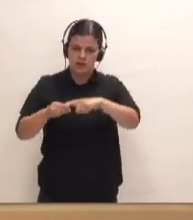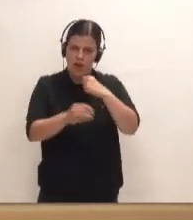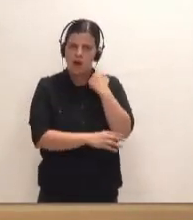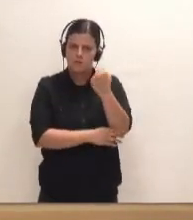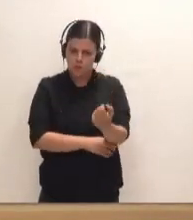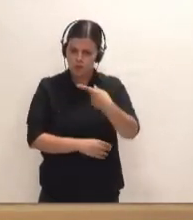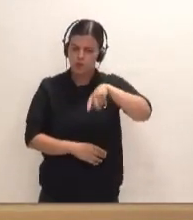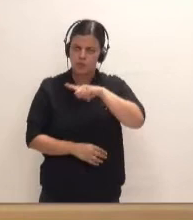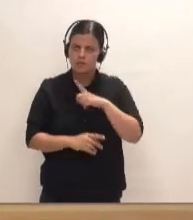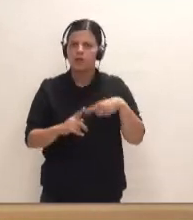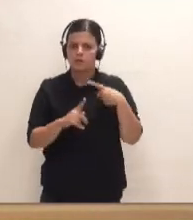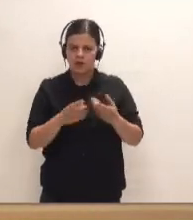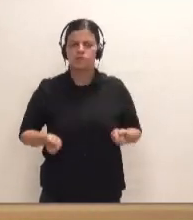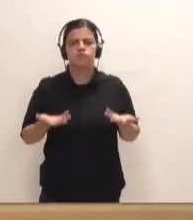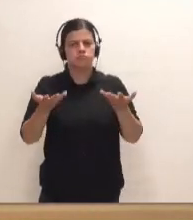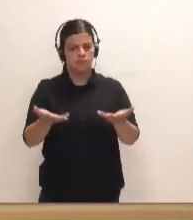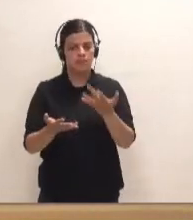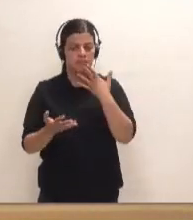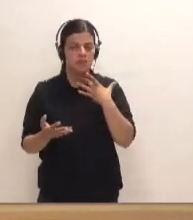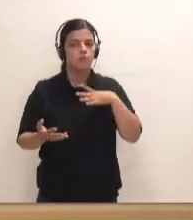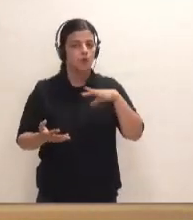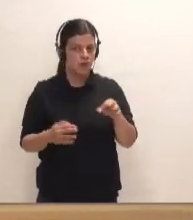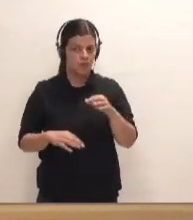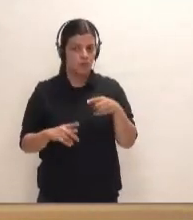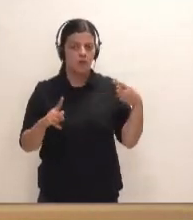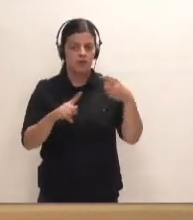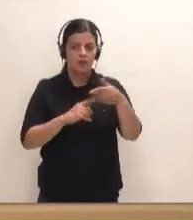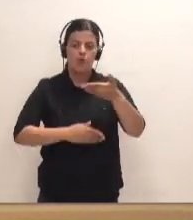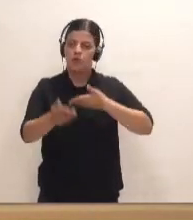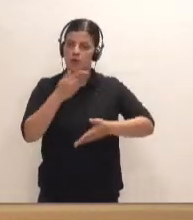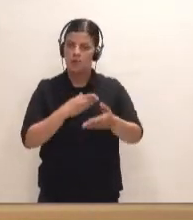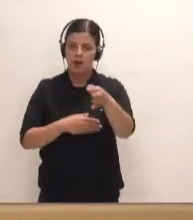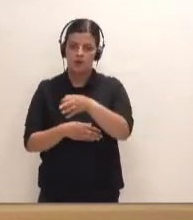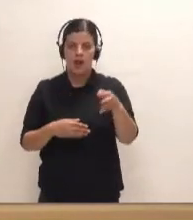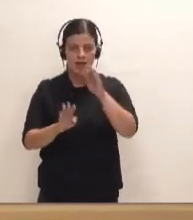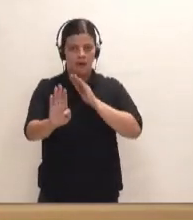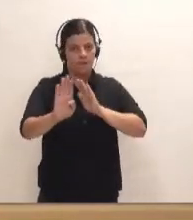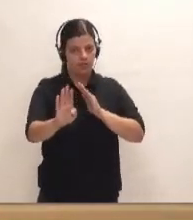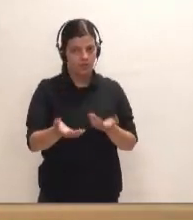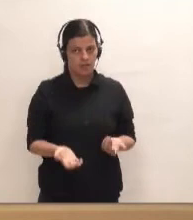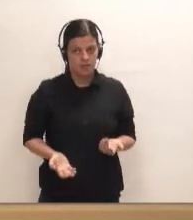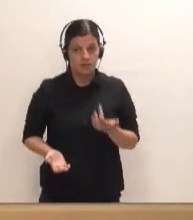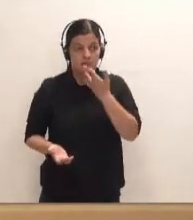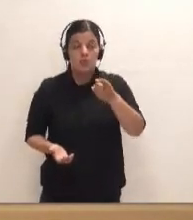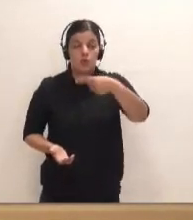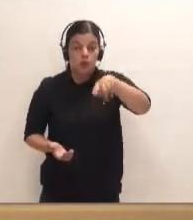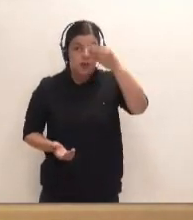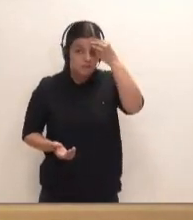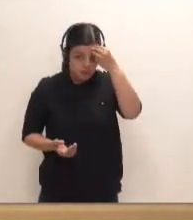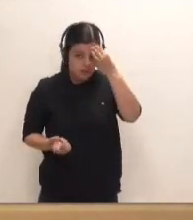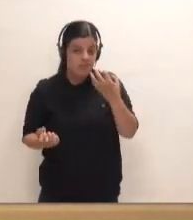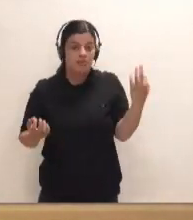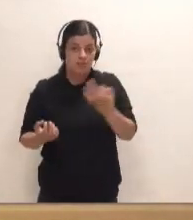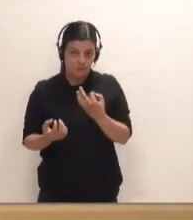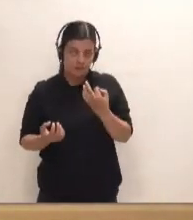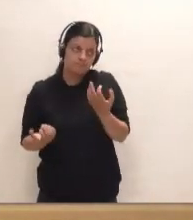apoyo y nuestra puesta a disposición de todo lo que esté en nuestra mano para colaborar con la isla vecina. Si consideran que es necesario elaborar